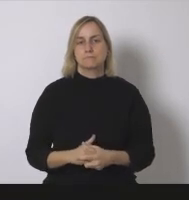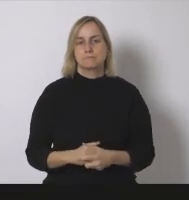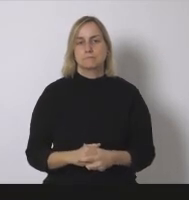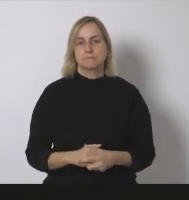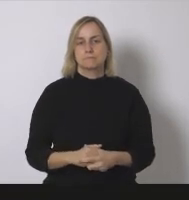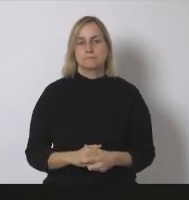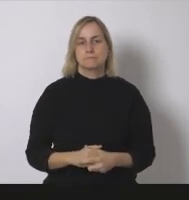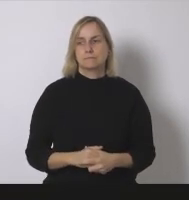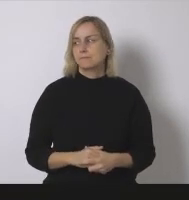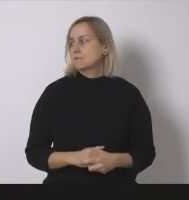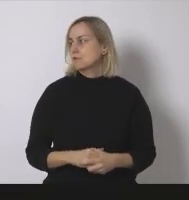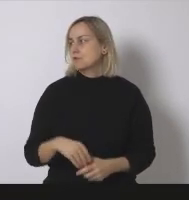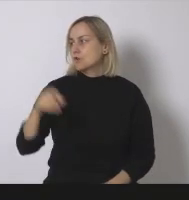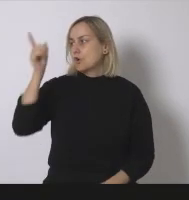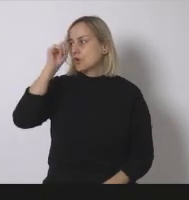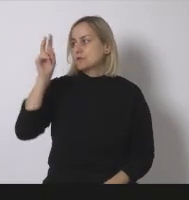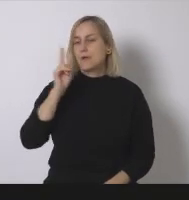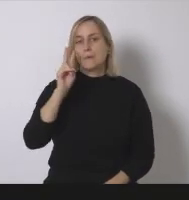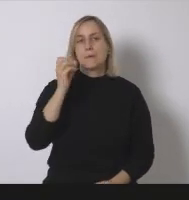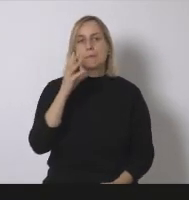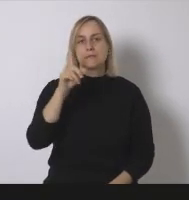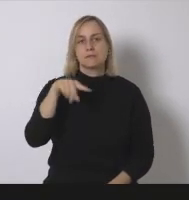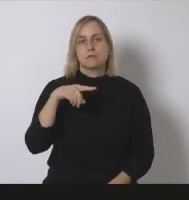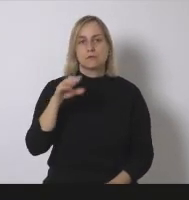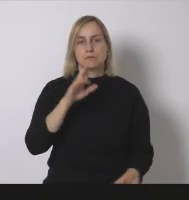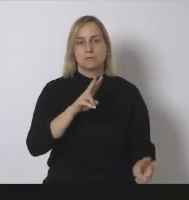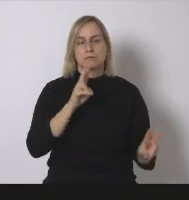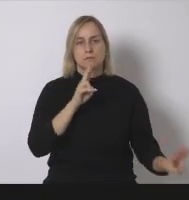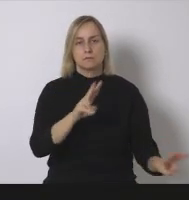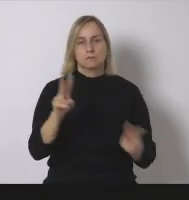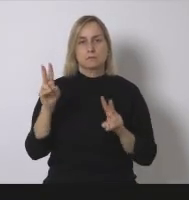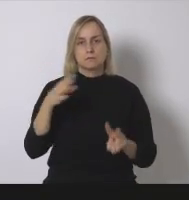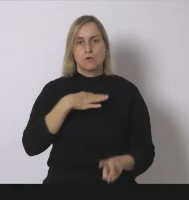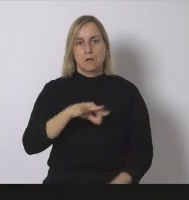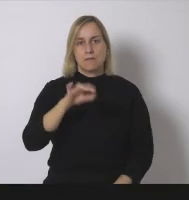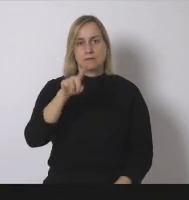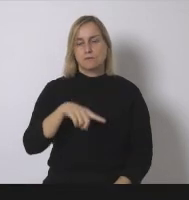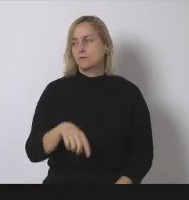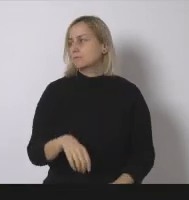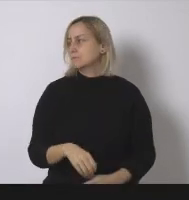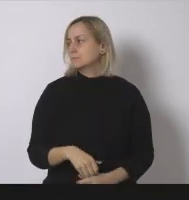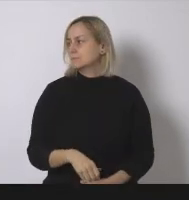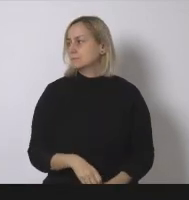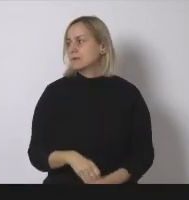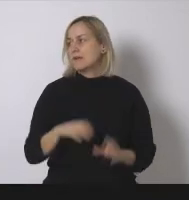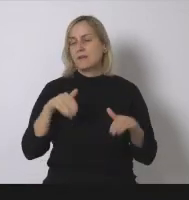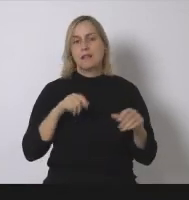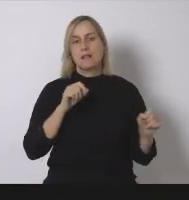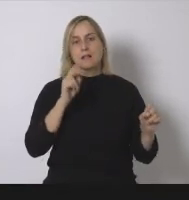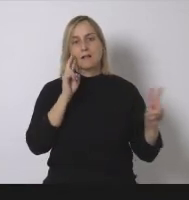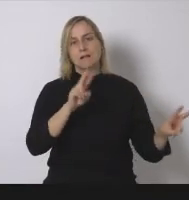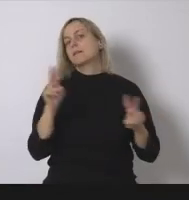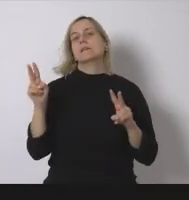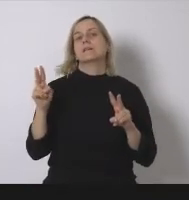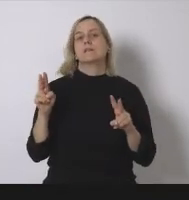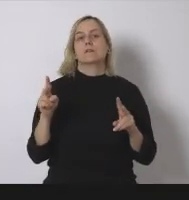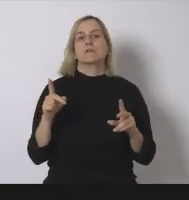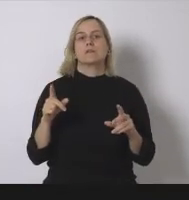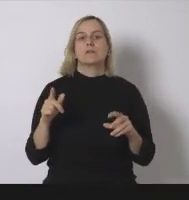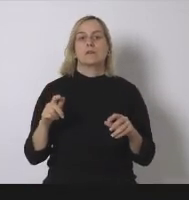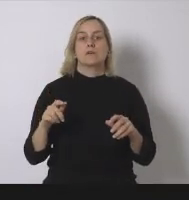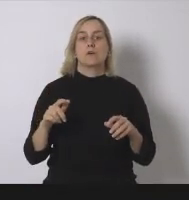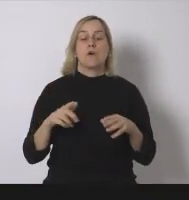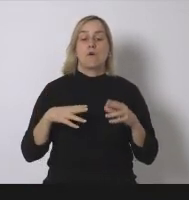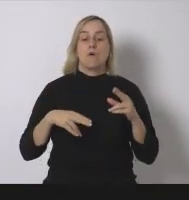no sé si se ve bien voy a hacer un poquito a ver si soy capaz de bueno básicamente esta es la la composición media de un panel